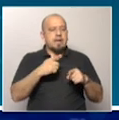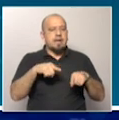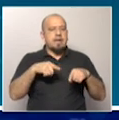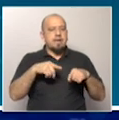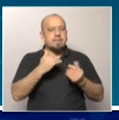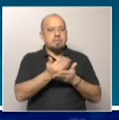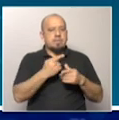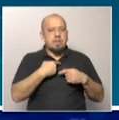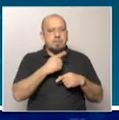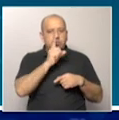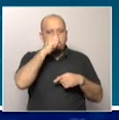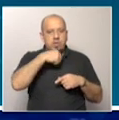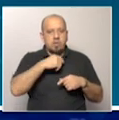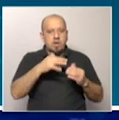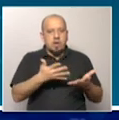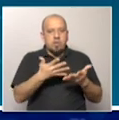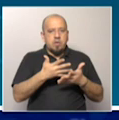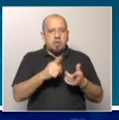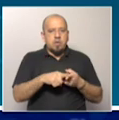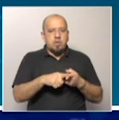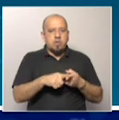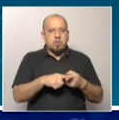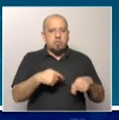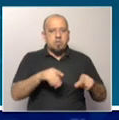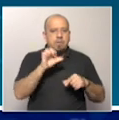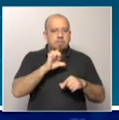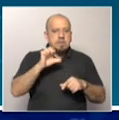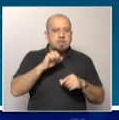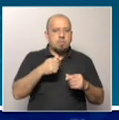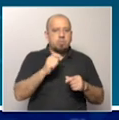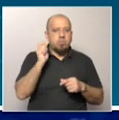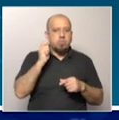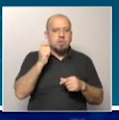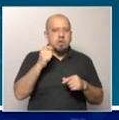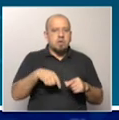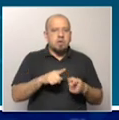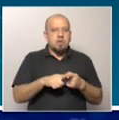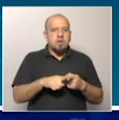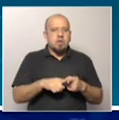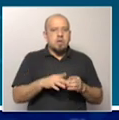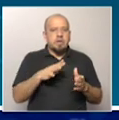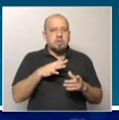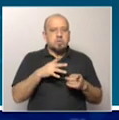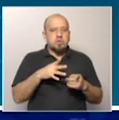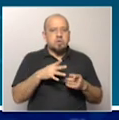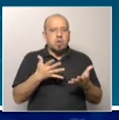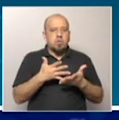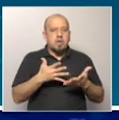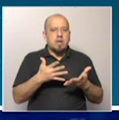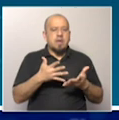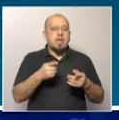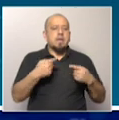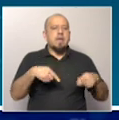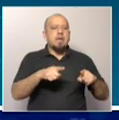a convertirse en una figura de empresa pública, no estatal, ¿habilitó a que